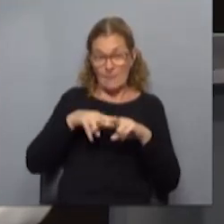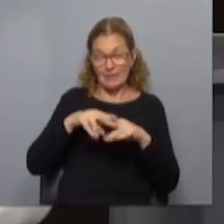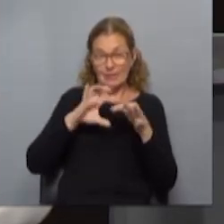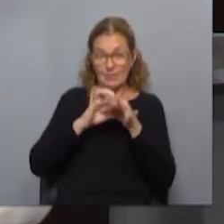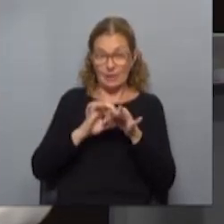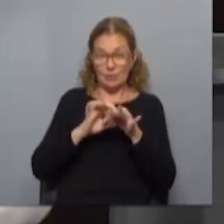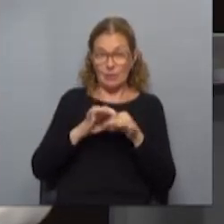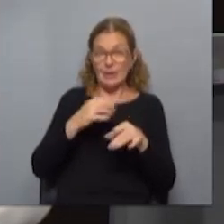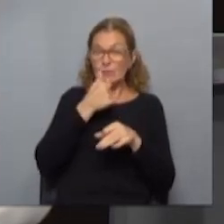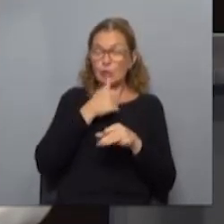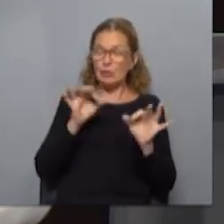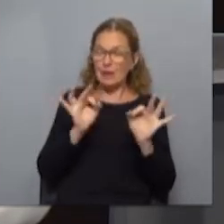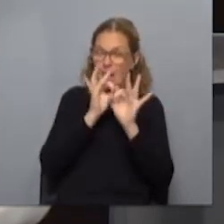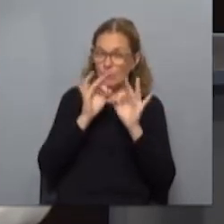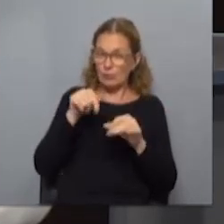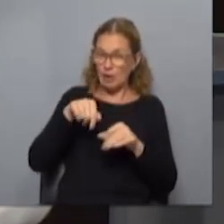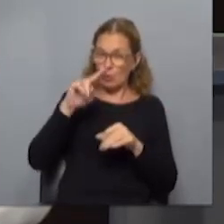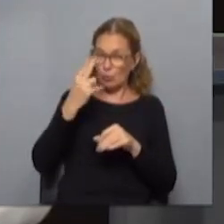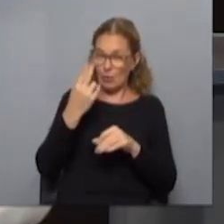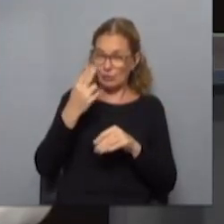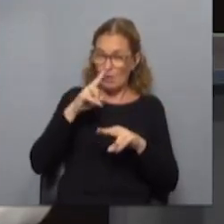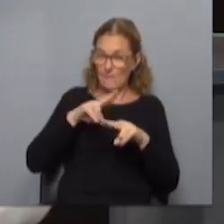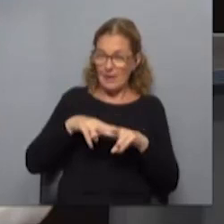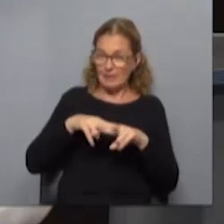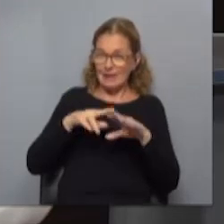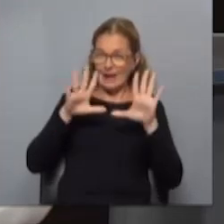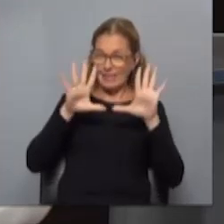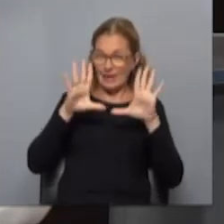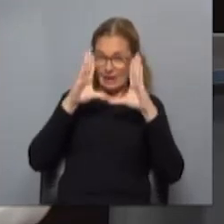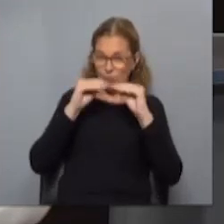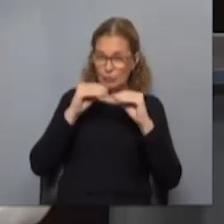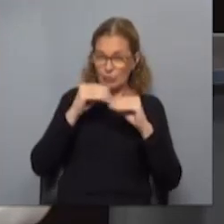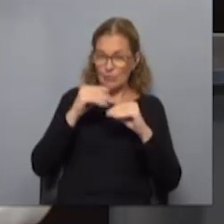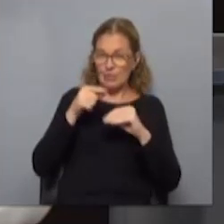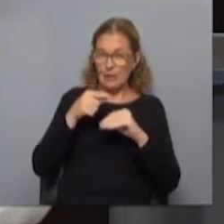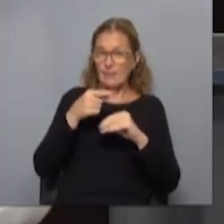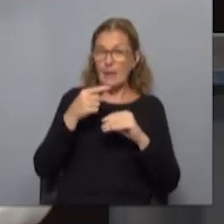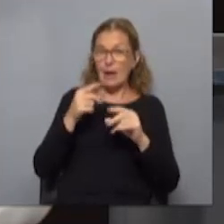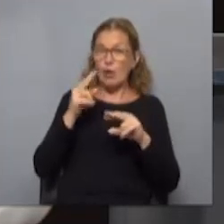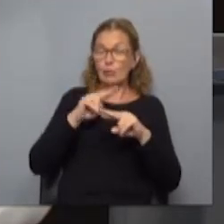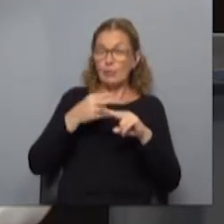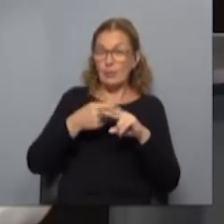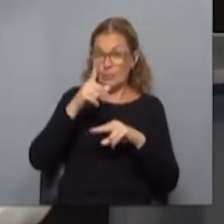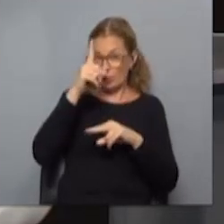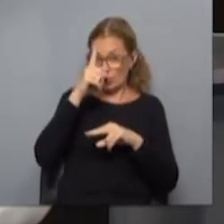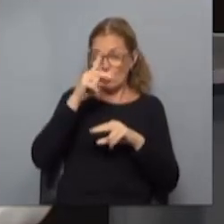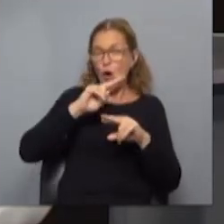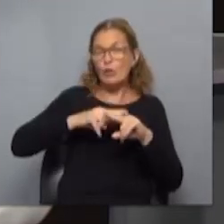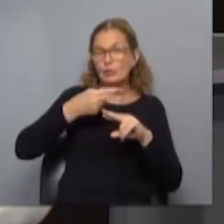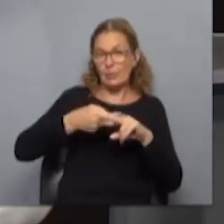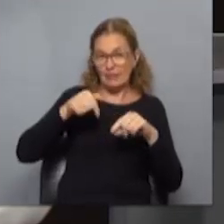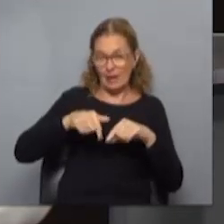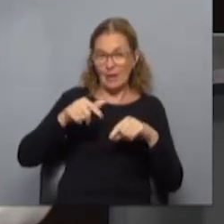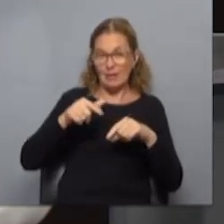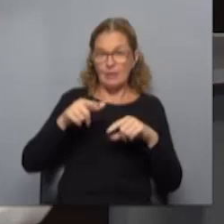miércoles historia de la música popular uruguaya los martes a las 22 se va a repetir toda la primera temporada porque en julio se estrena también en esta